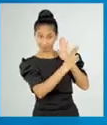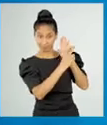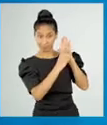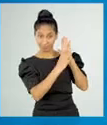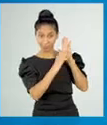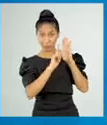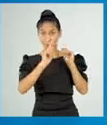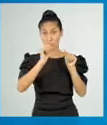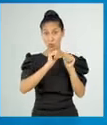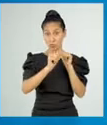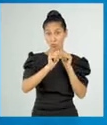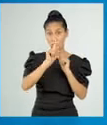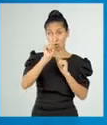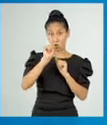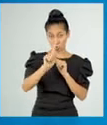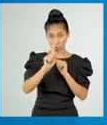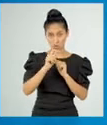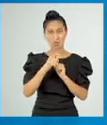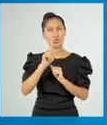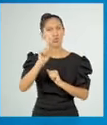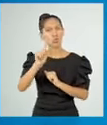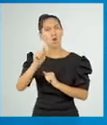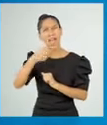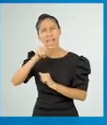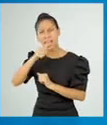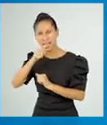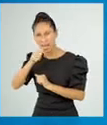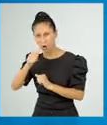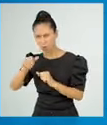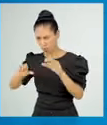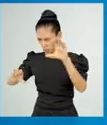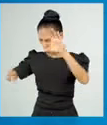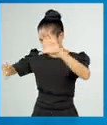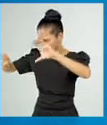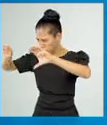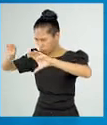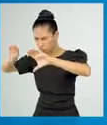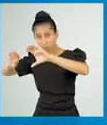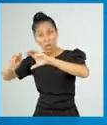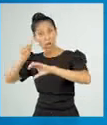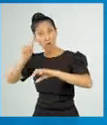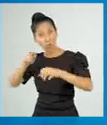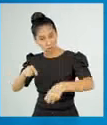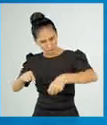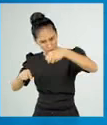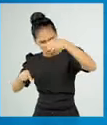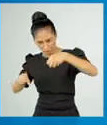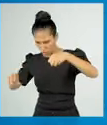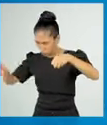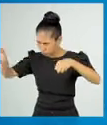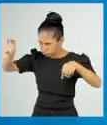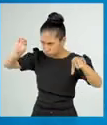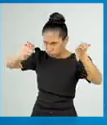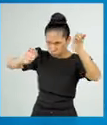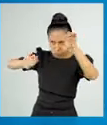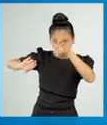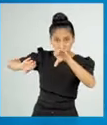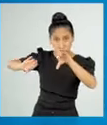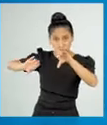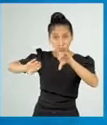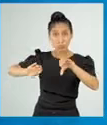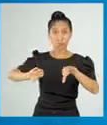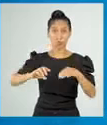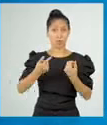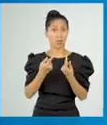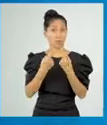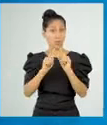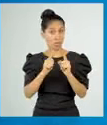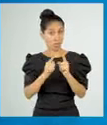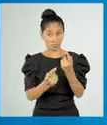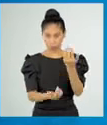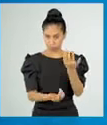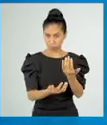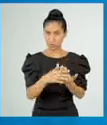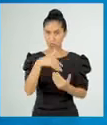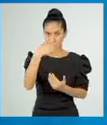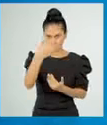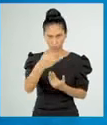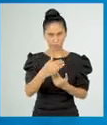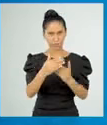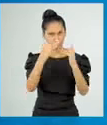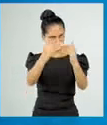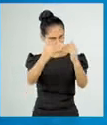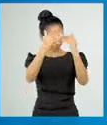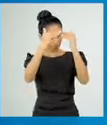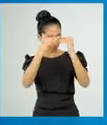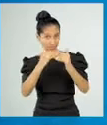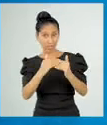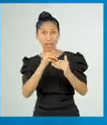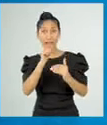uno. Medir el agua y colocarla en una olla y ponerla a calentar, pero sin hervir. Paso dos. Verter el agua